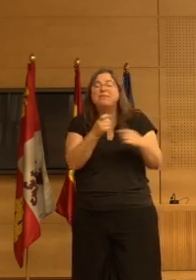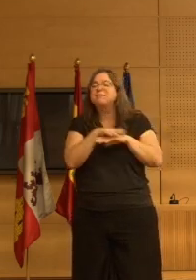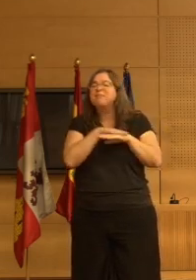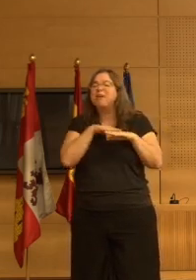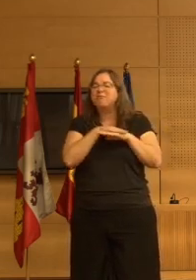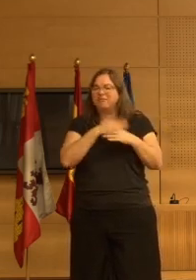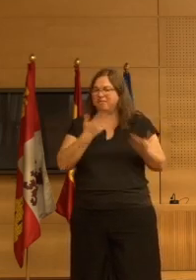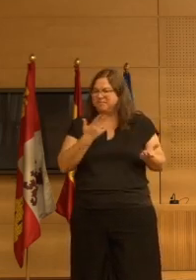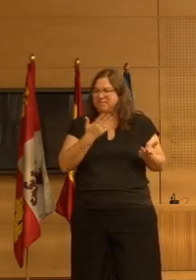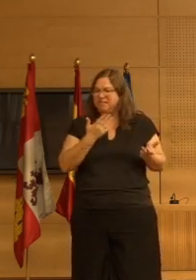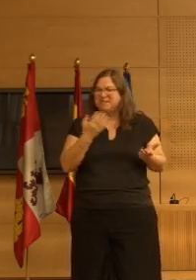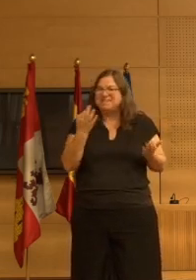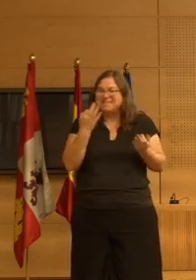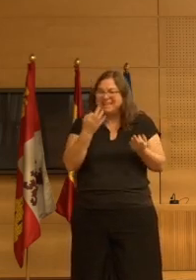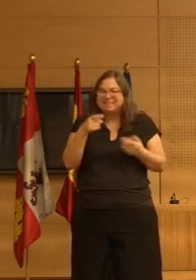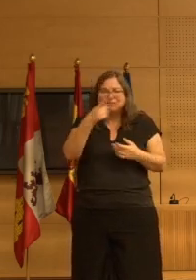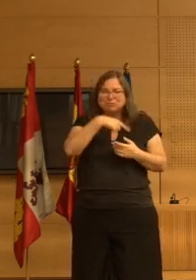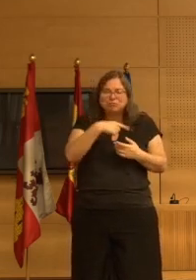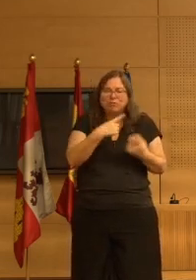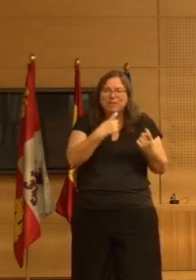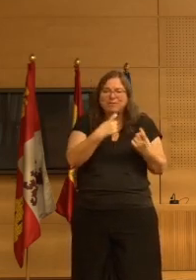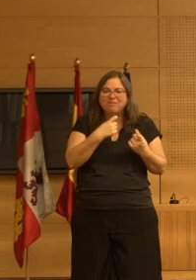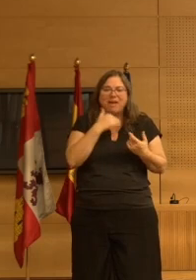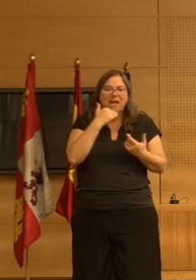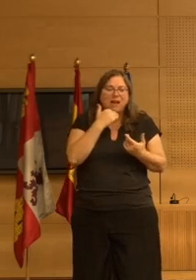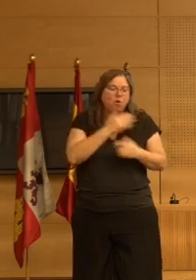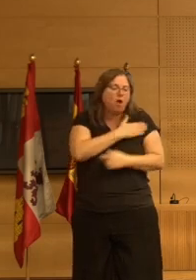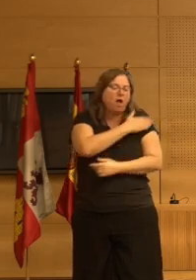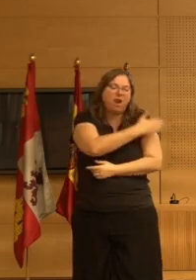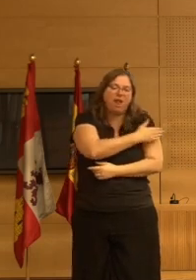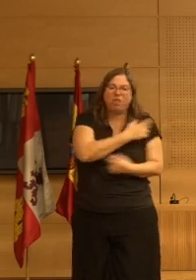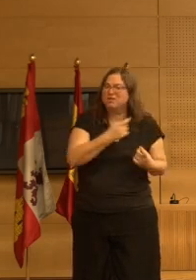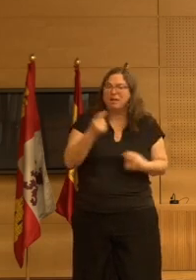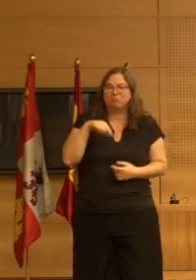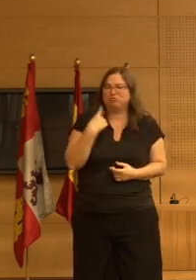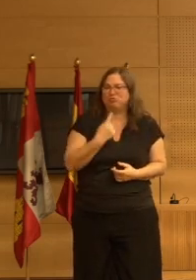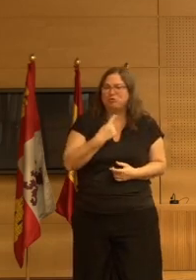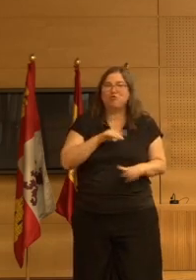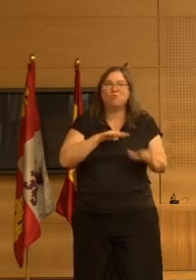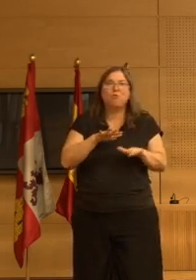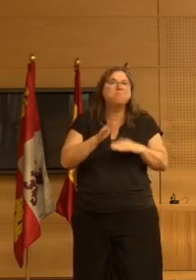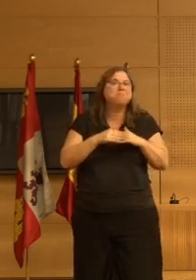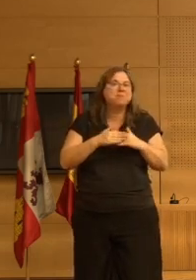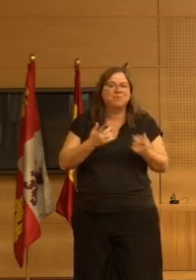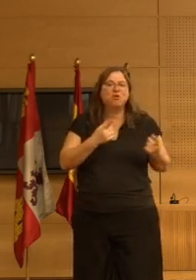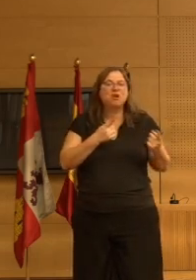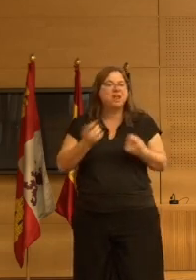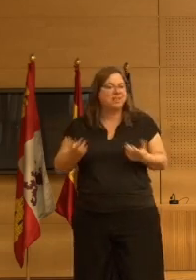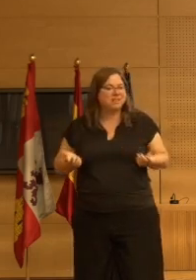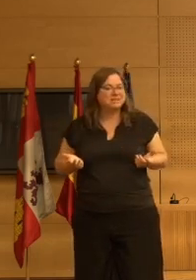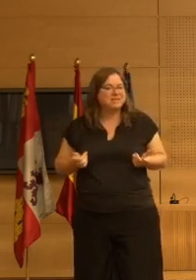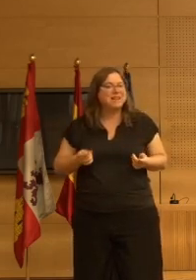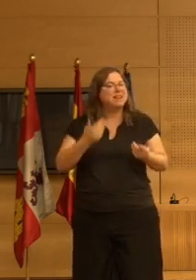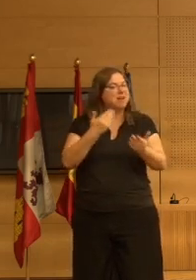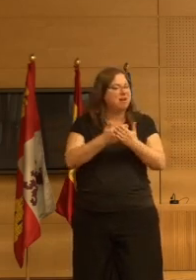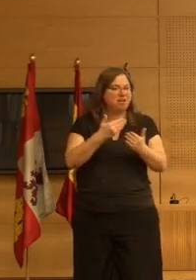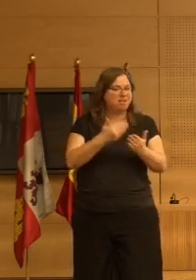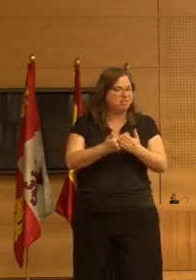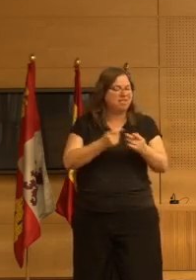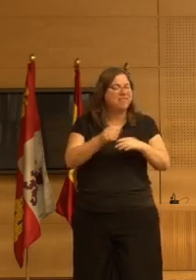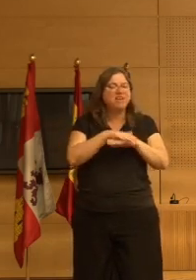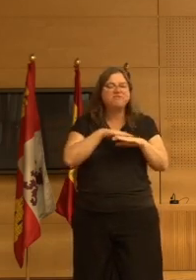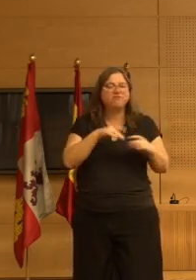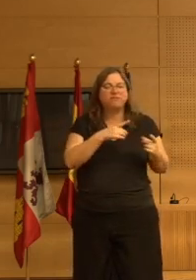básicas todas las personas necesitan tener a alguien a su lado necesitan moverse todo esto hay que garantizarlo en primer lugar